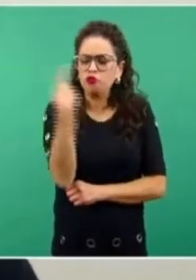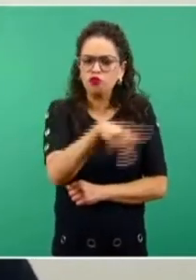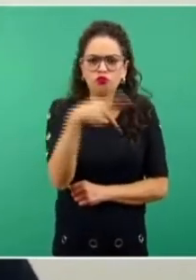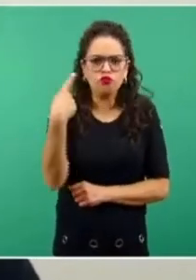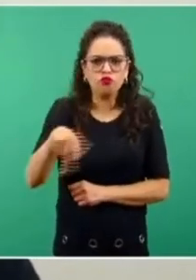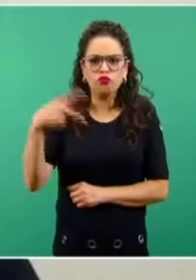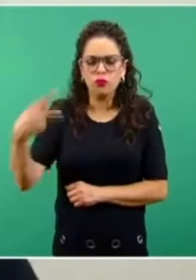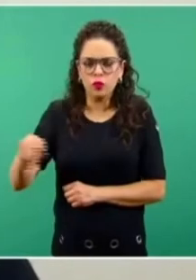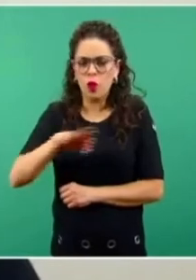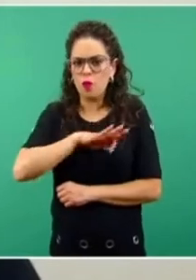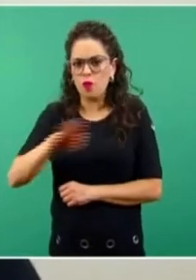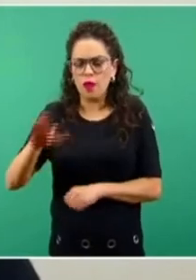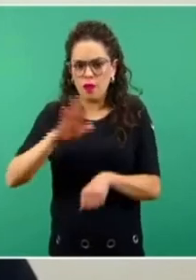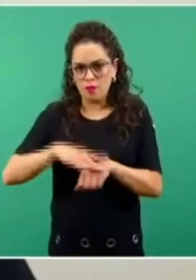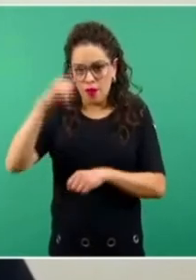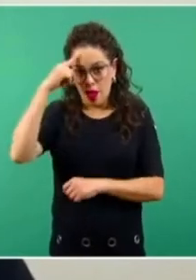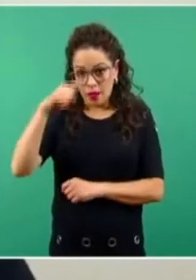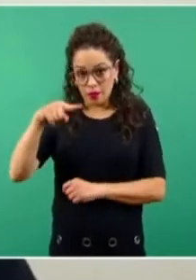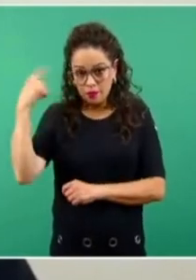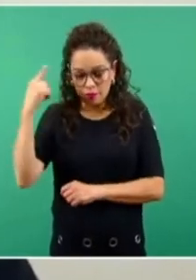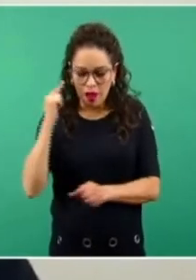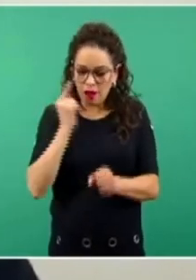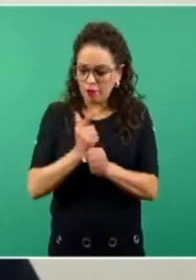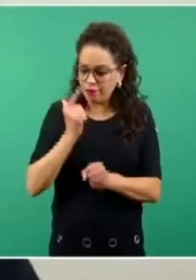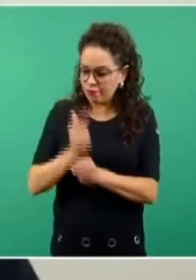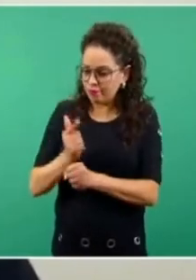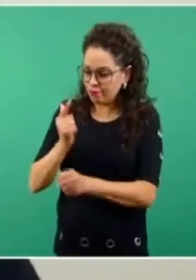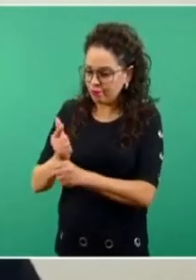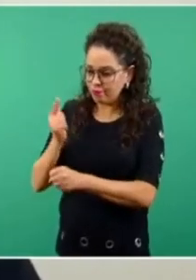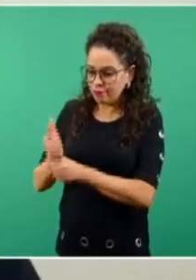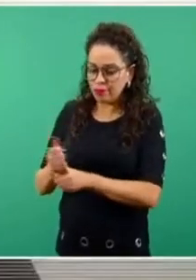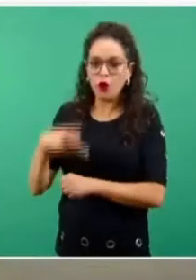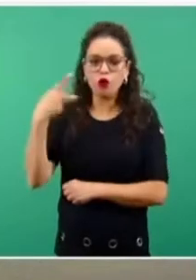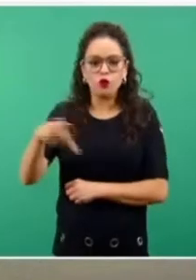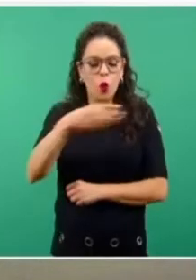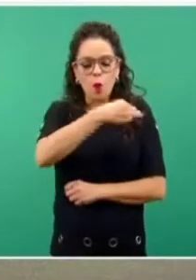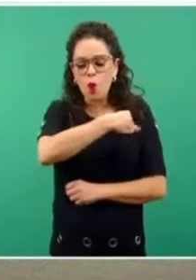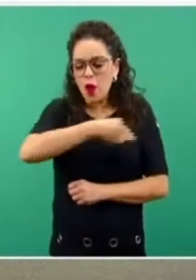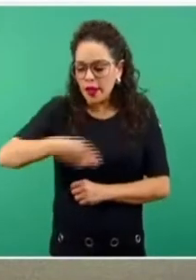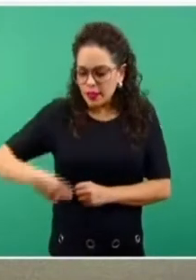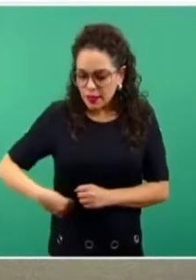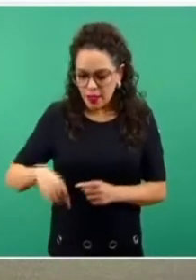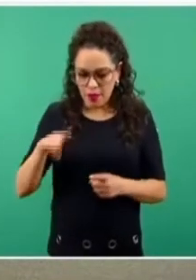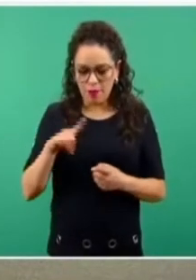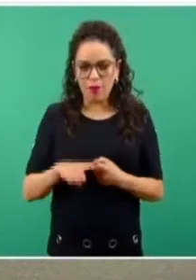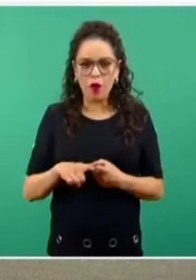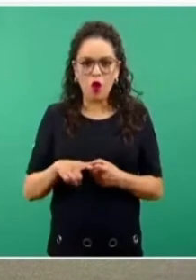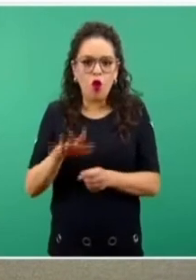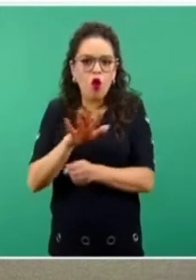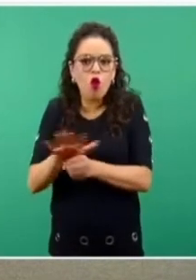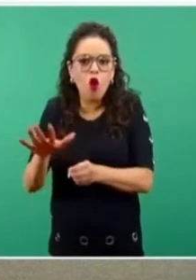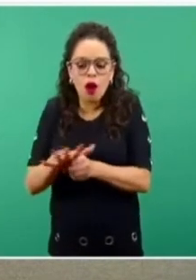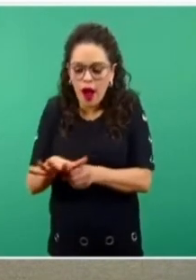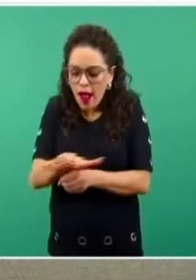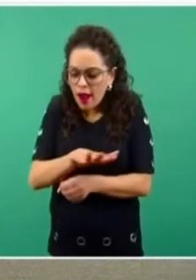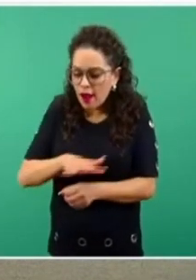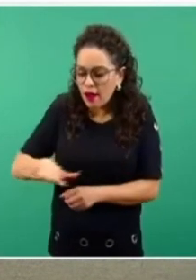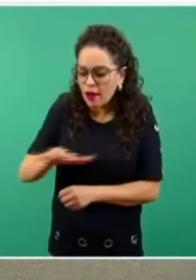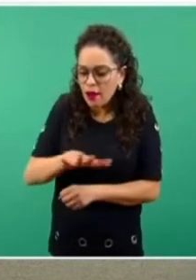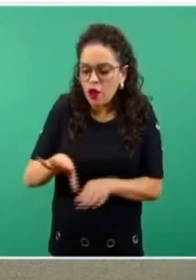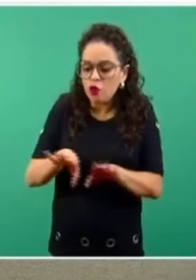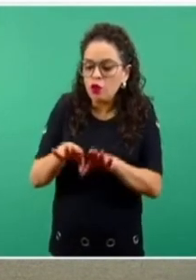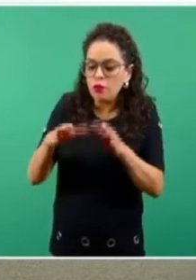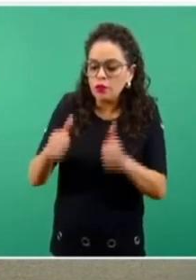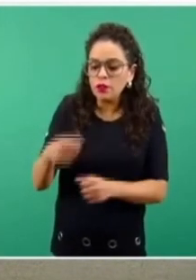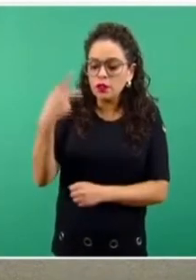de manera más localizada, a nivel municipio, a nivel localidad, precisamente, cómo está su